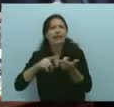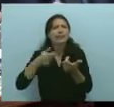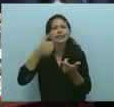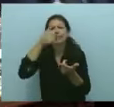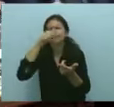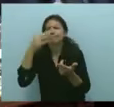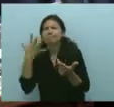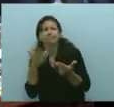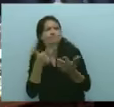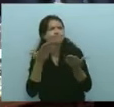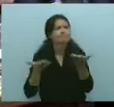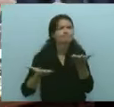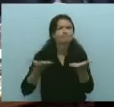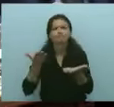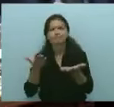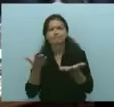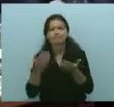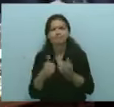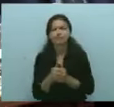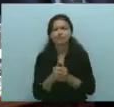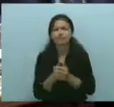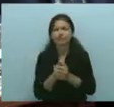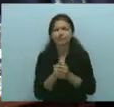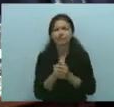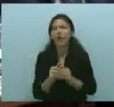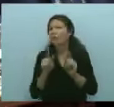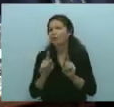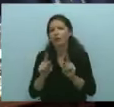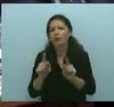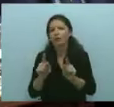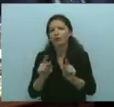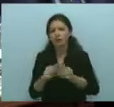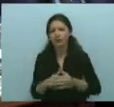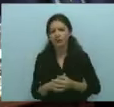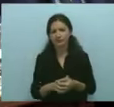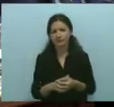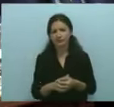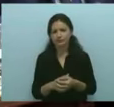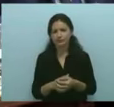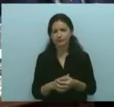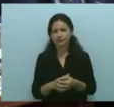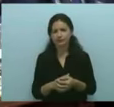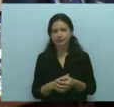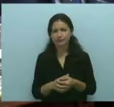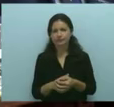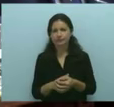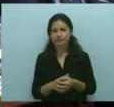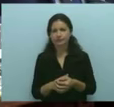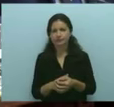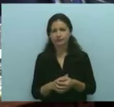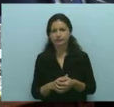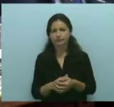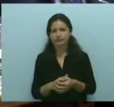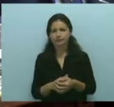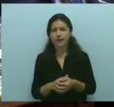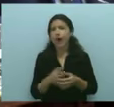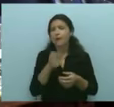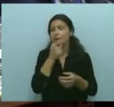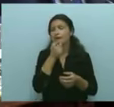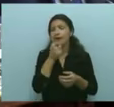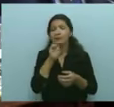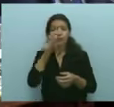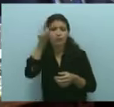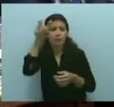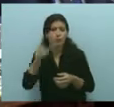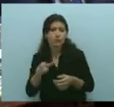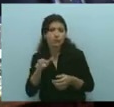situación de déficit para bajar esa edad. Por supuesto que sí la situación inversa, el que cuando cumplió la edad no alcanza con los años